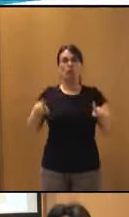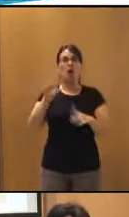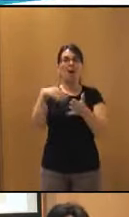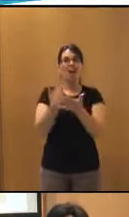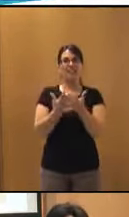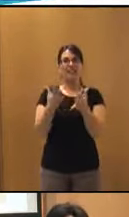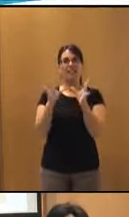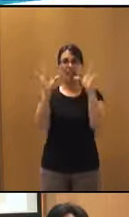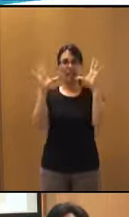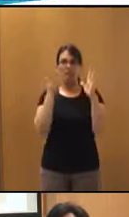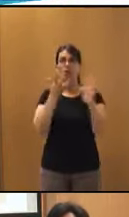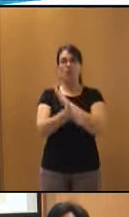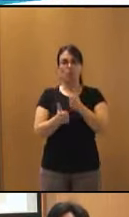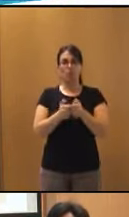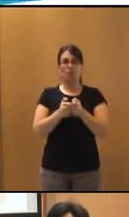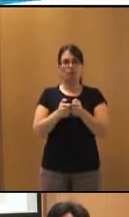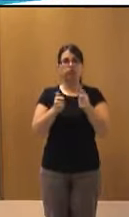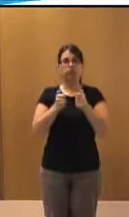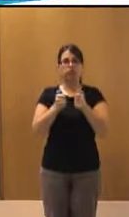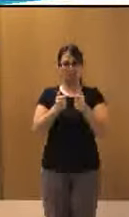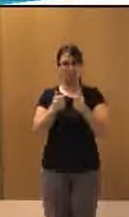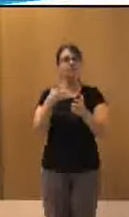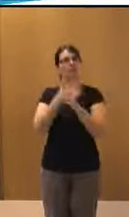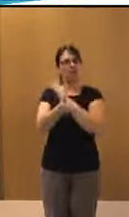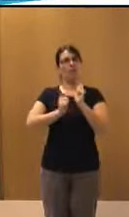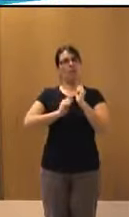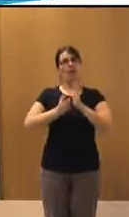ser la vibración en un mando. Por otra parte,